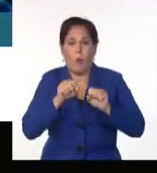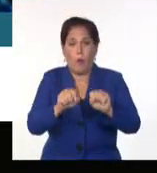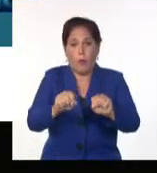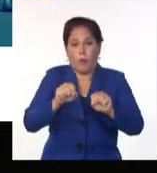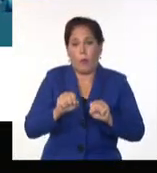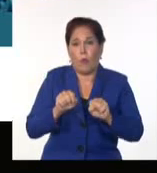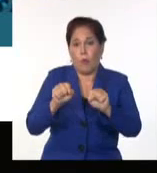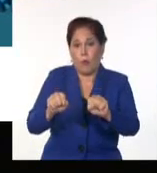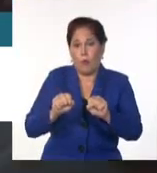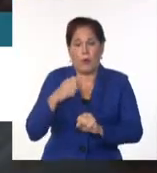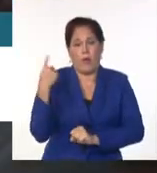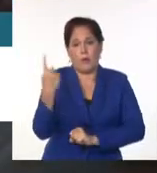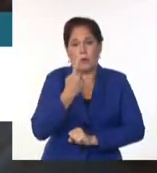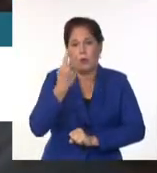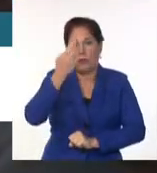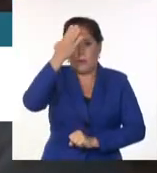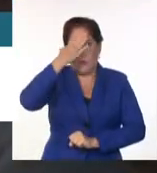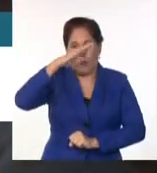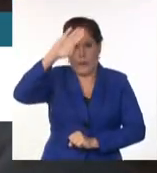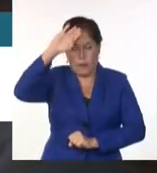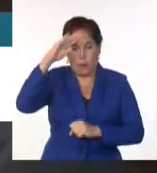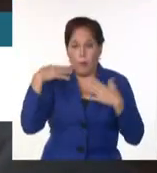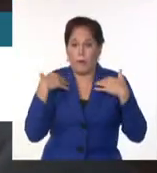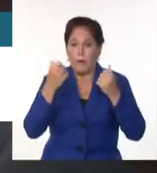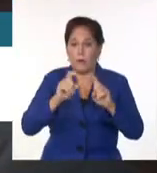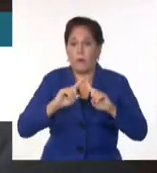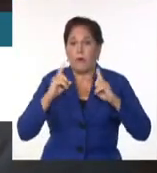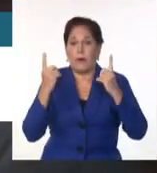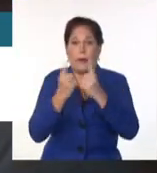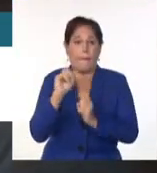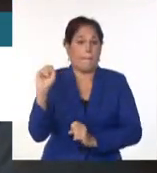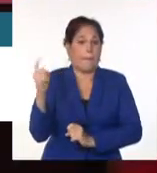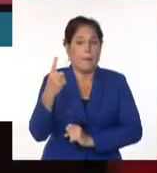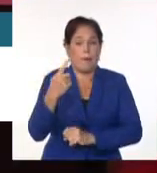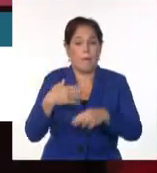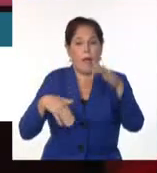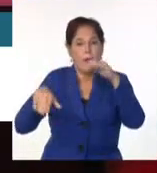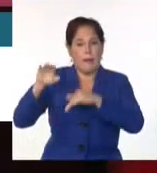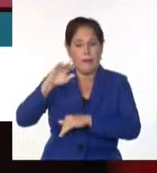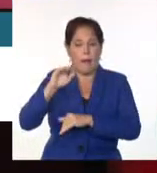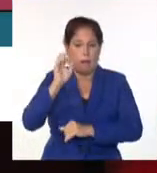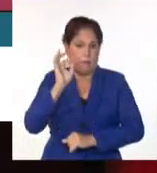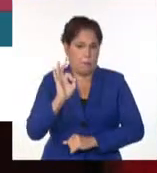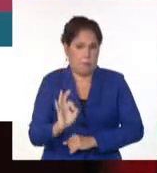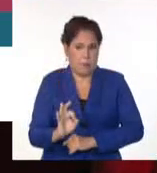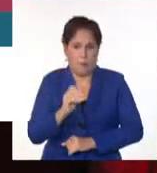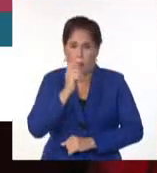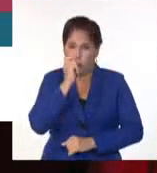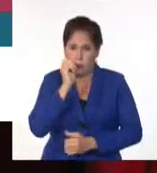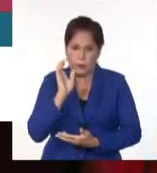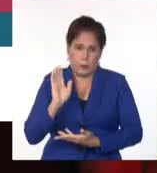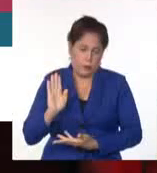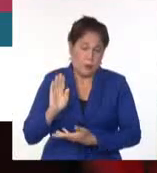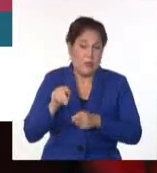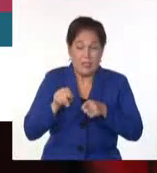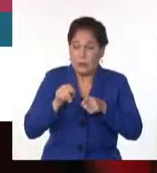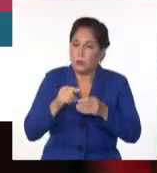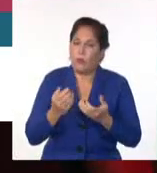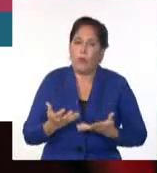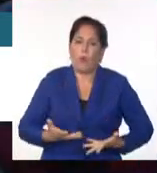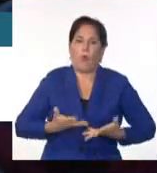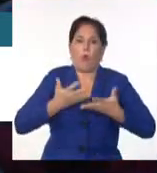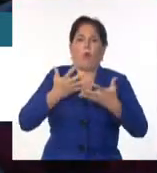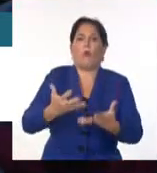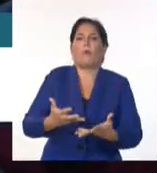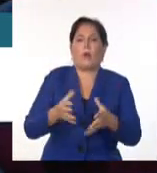folclórico nacional de Cuba, con dirección general del primer bailarín y coreógrafo Leibán García Valle, constituyó un homenaje a